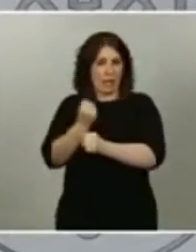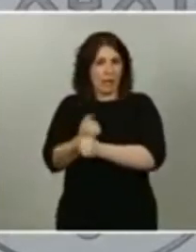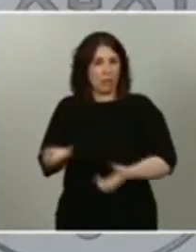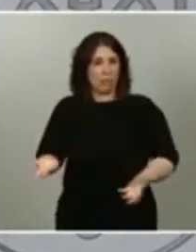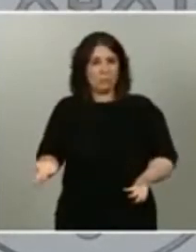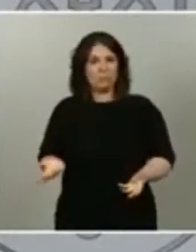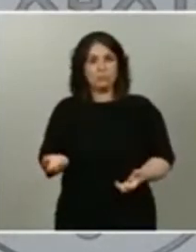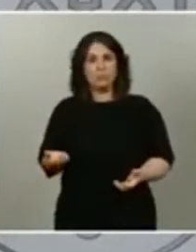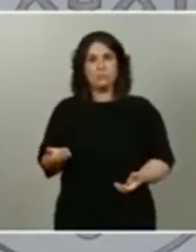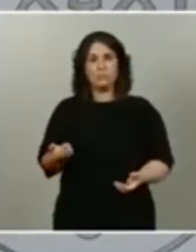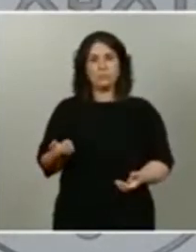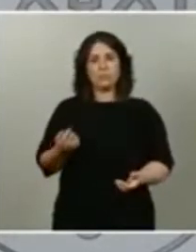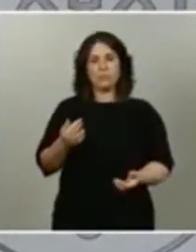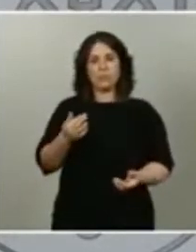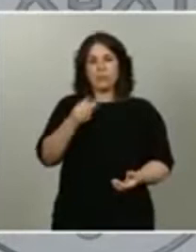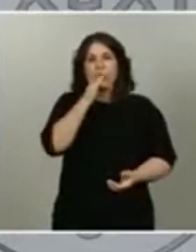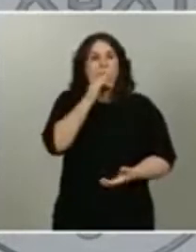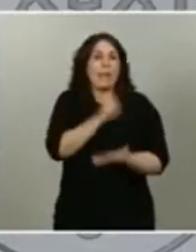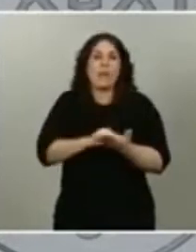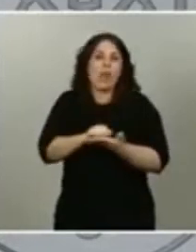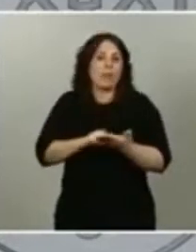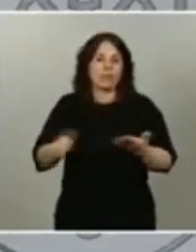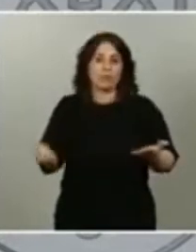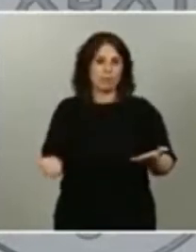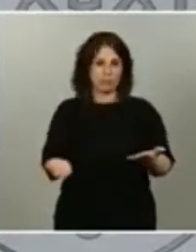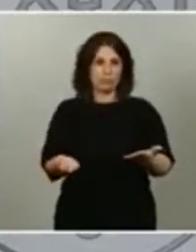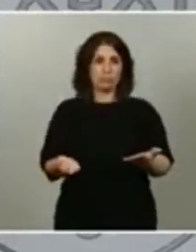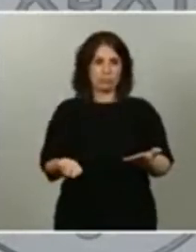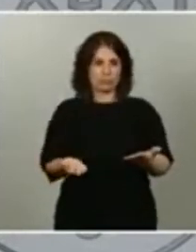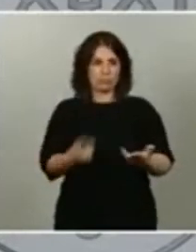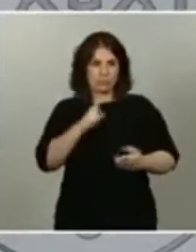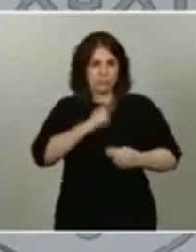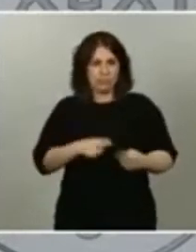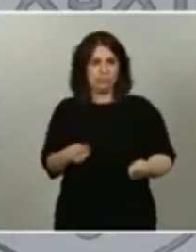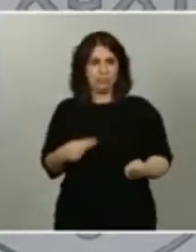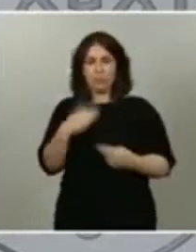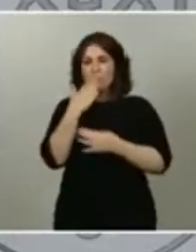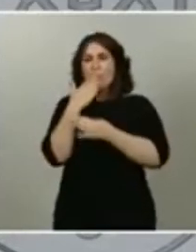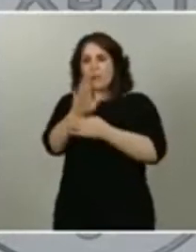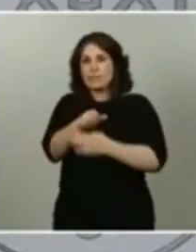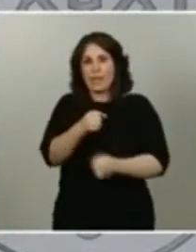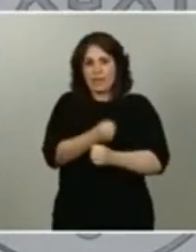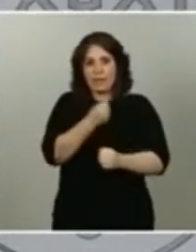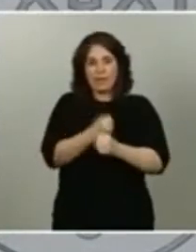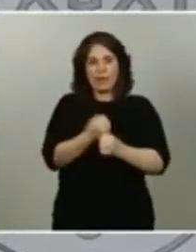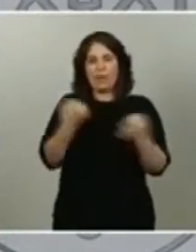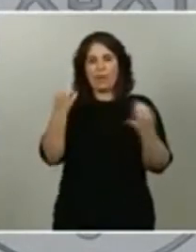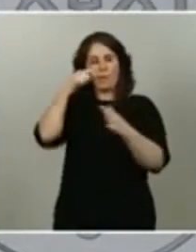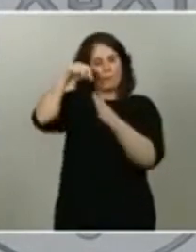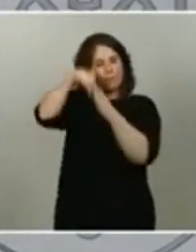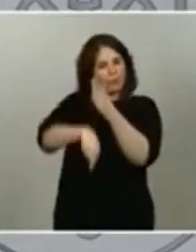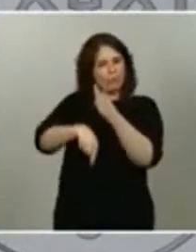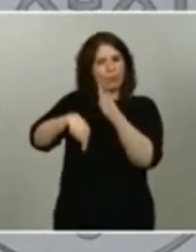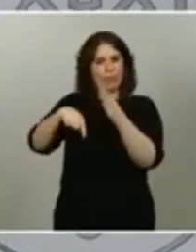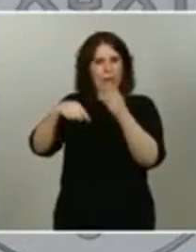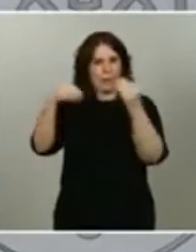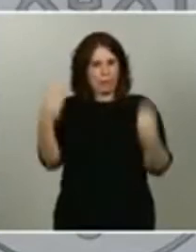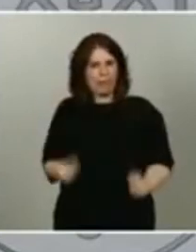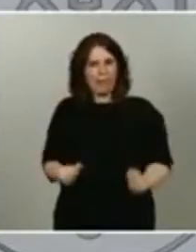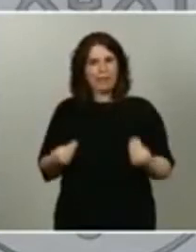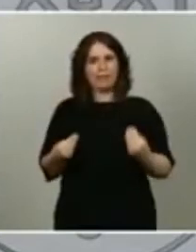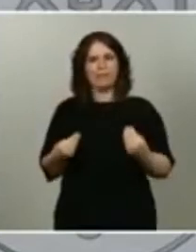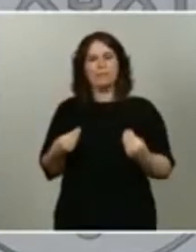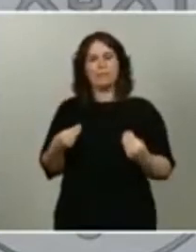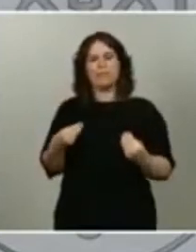son borradores. Y esto significa que son propuestas de trabajo que hay que profundizar y que en el marco del diálogo social se